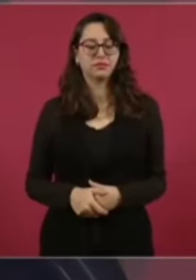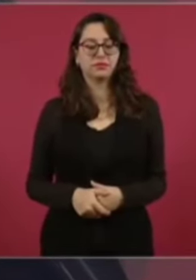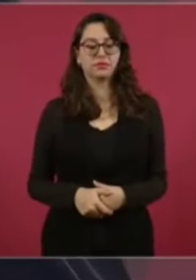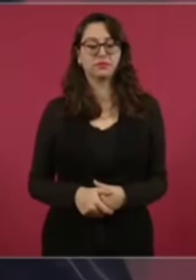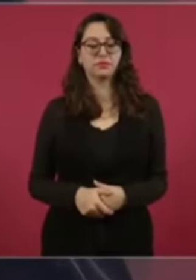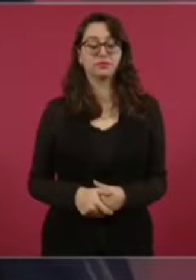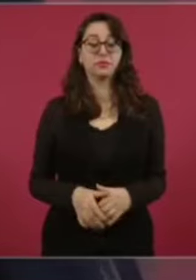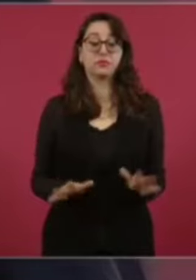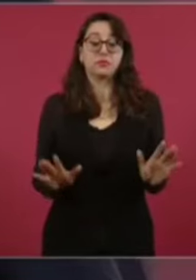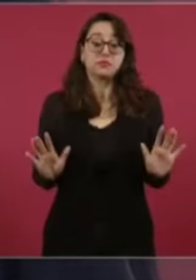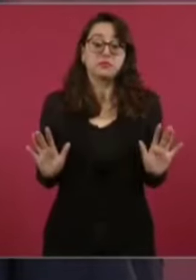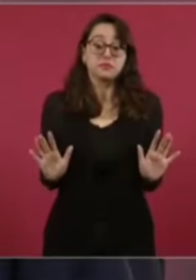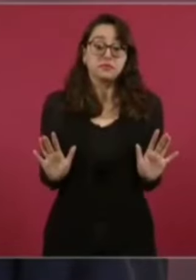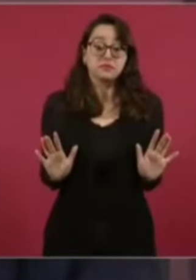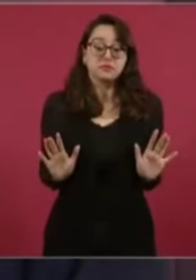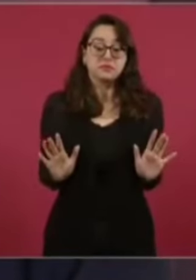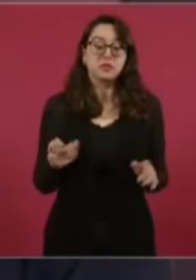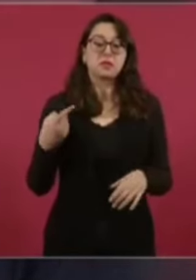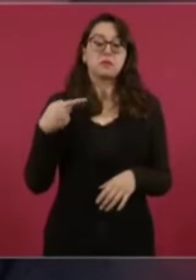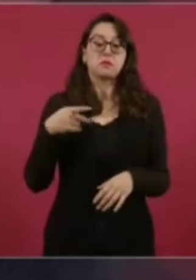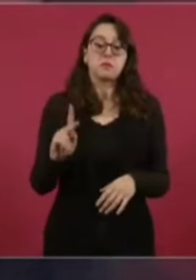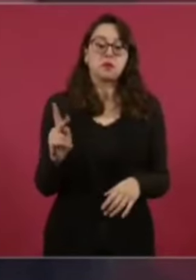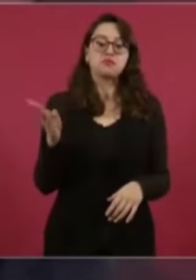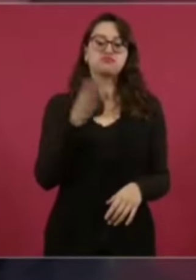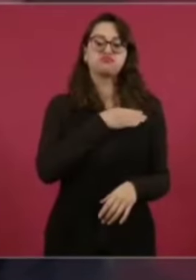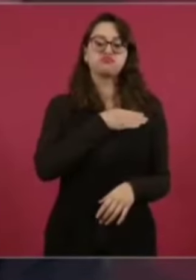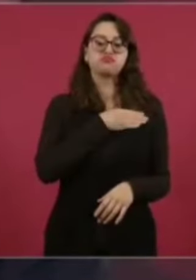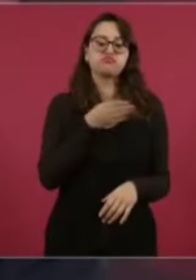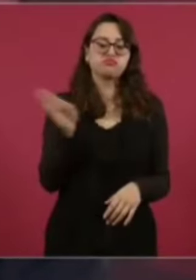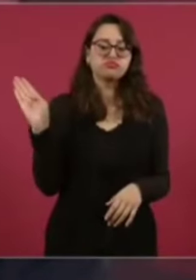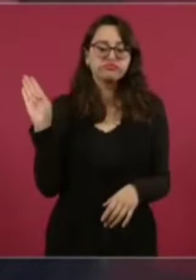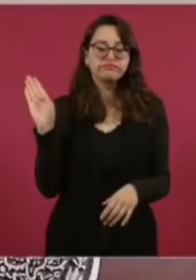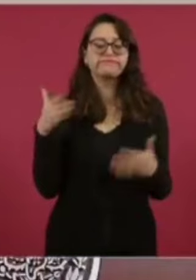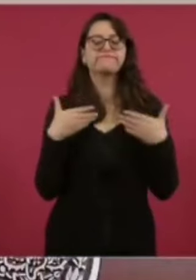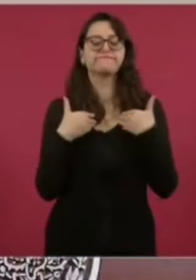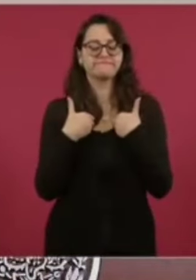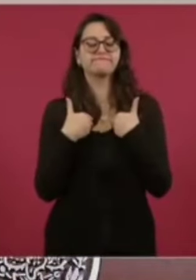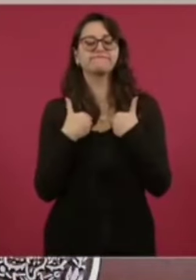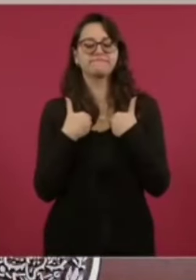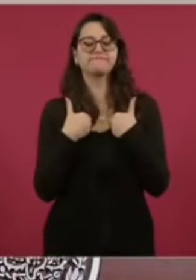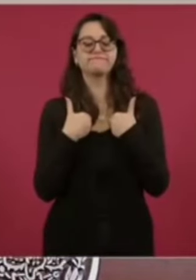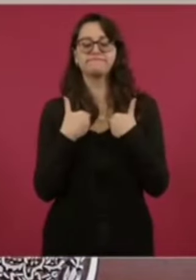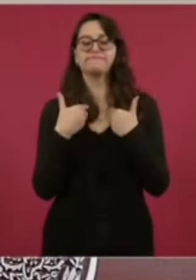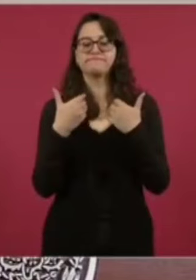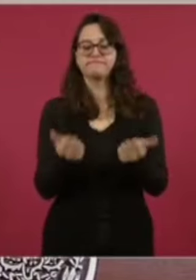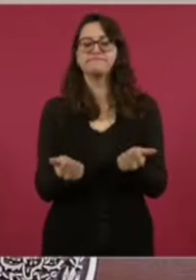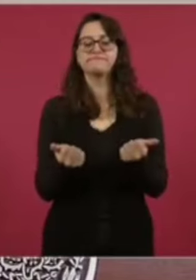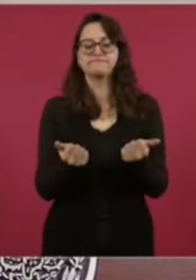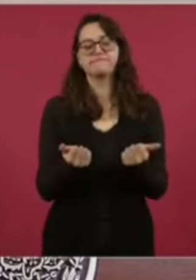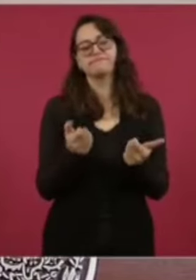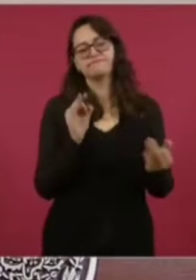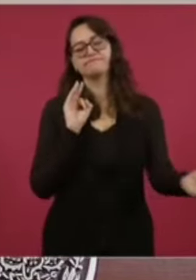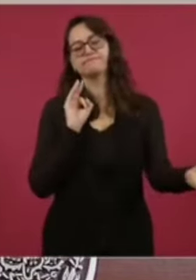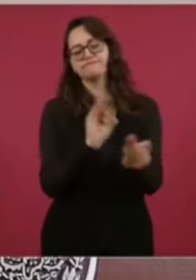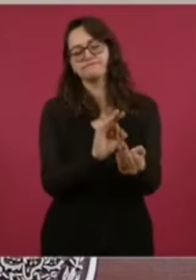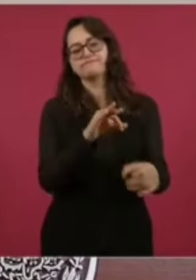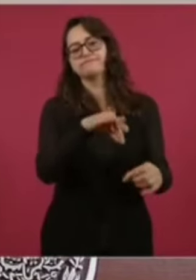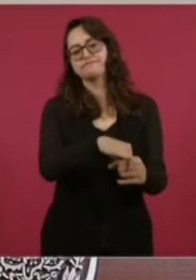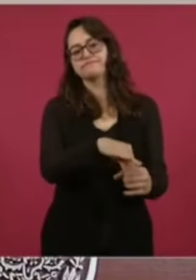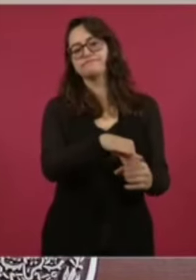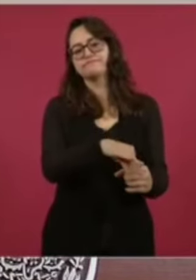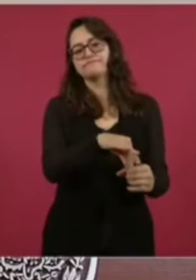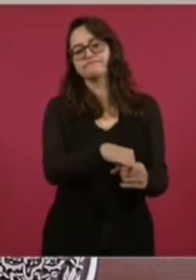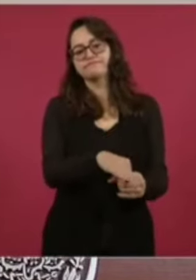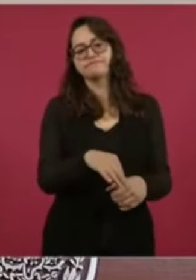Pero bueno, todo esto tiene que ver con las campañas. ayer hubo